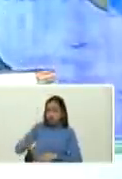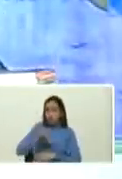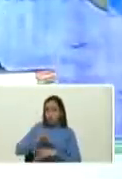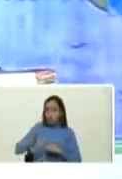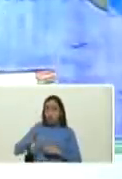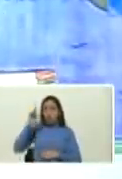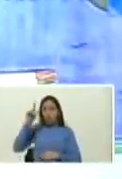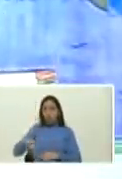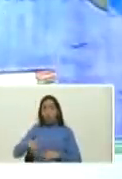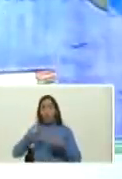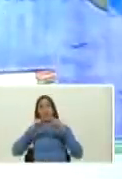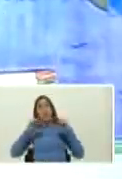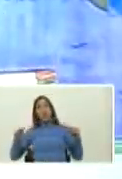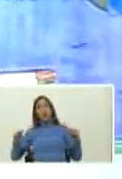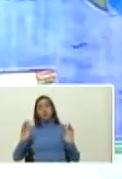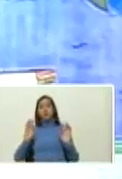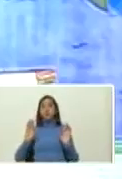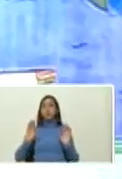llegando a Nicaragua